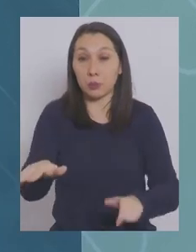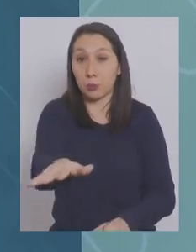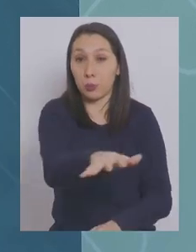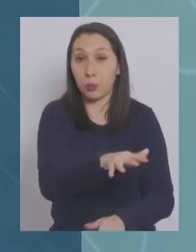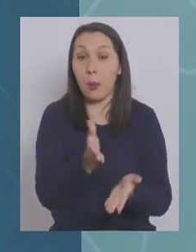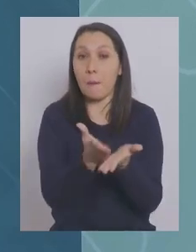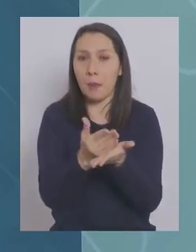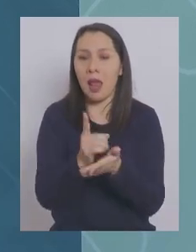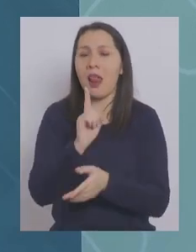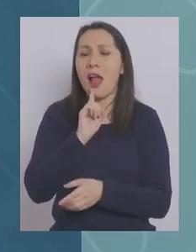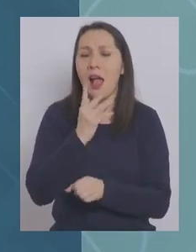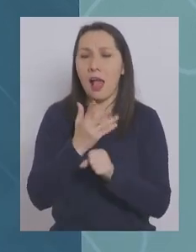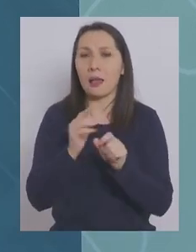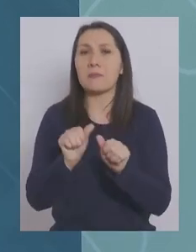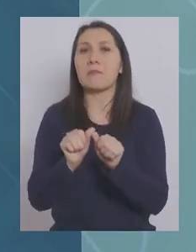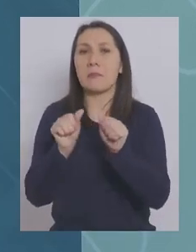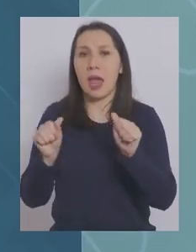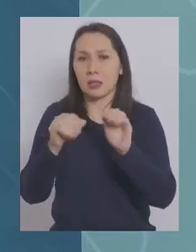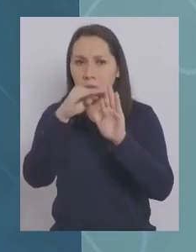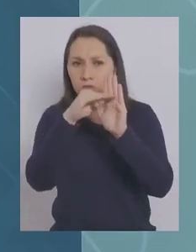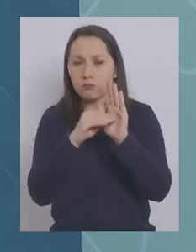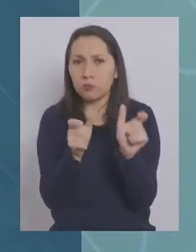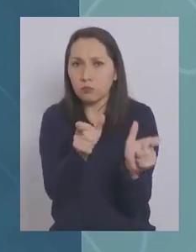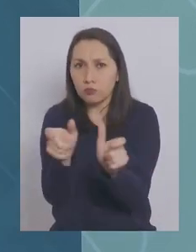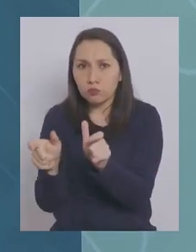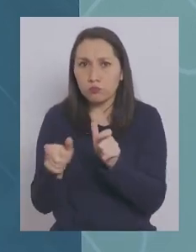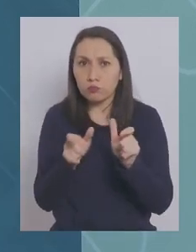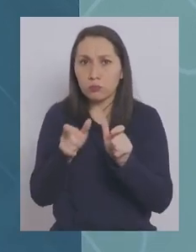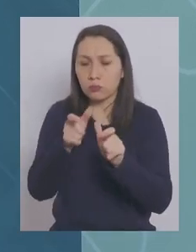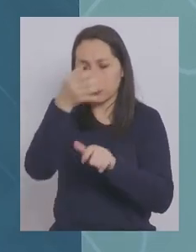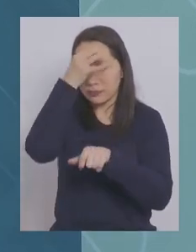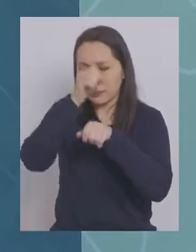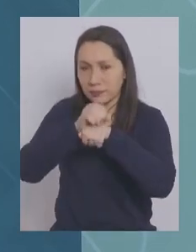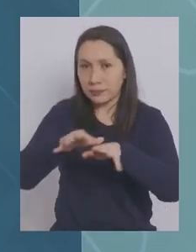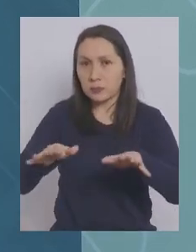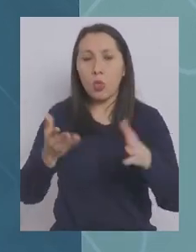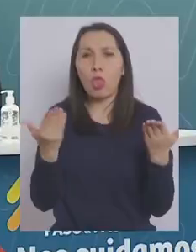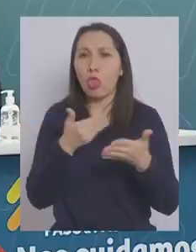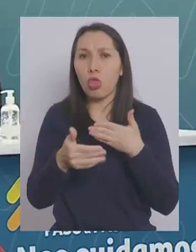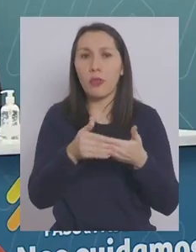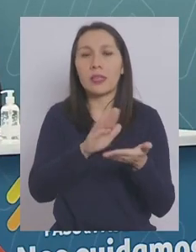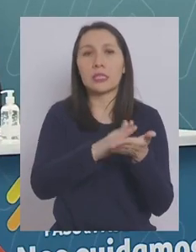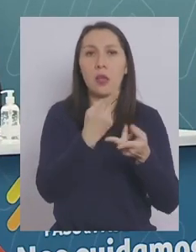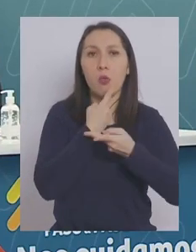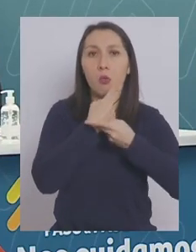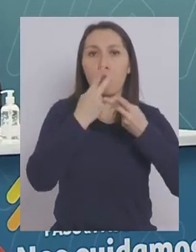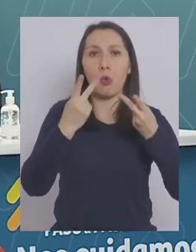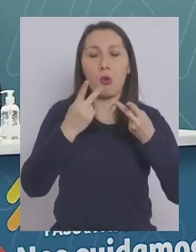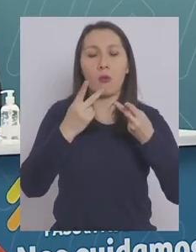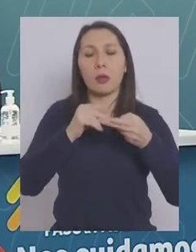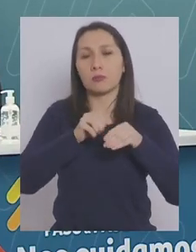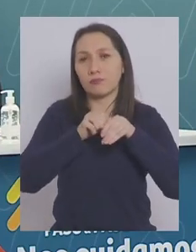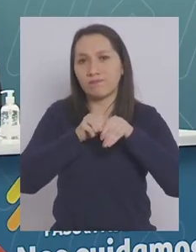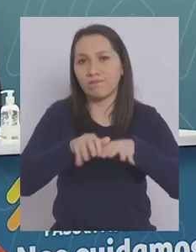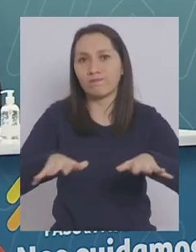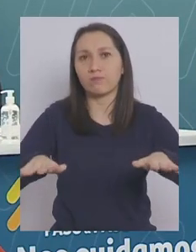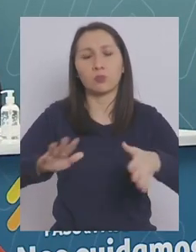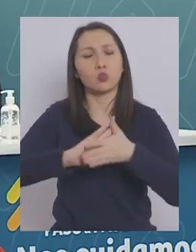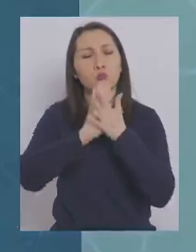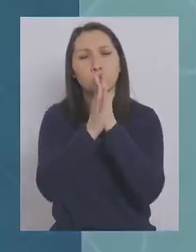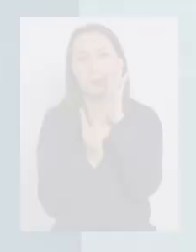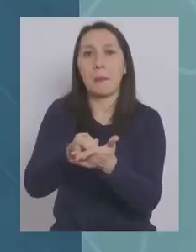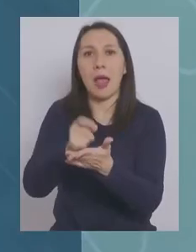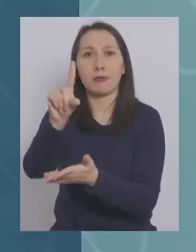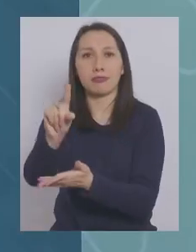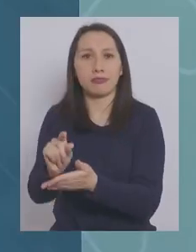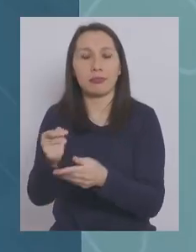este plan contempla más medidas de contención de la pandemia desde la salud pública, que serán transversales a todos los pasos de este